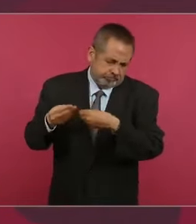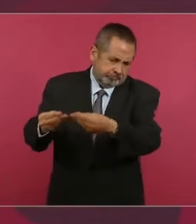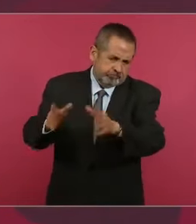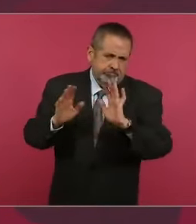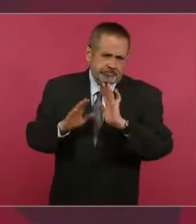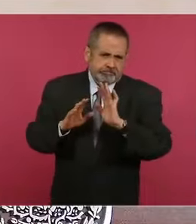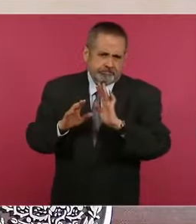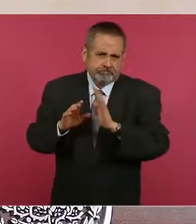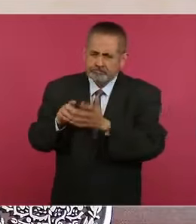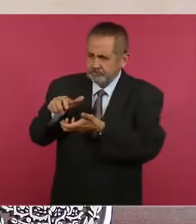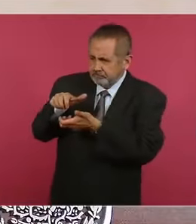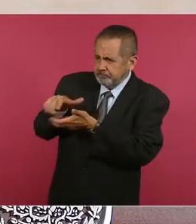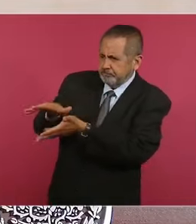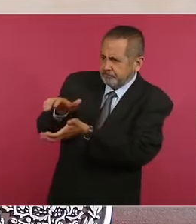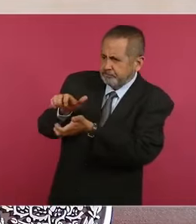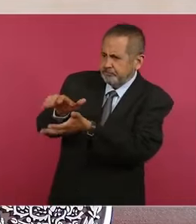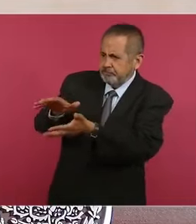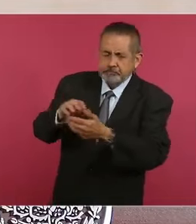entregue a los estados.